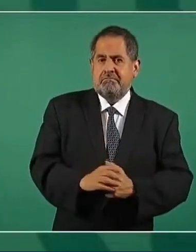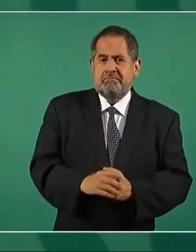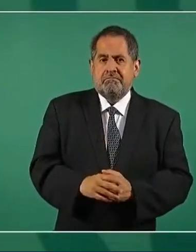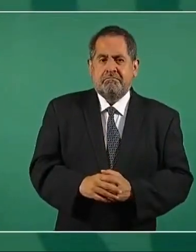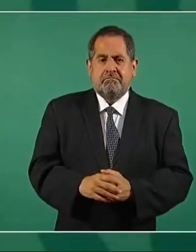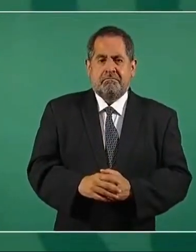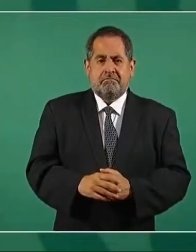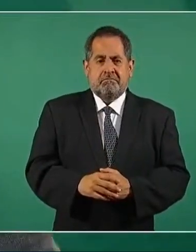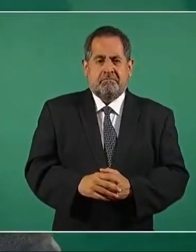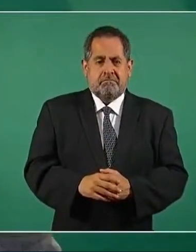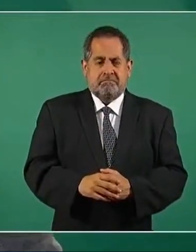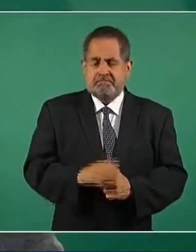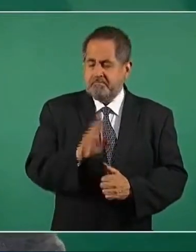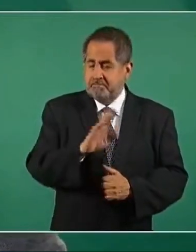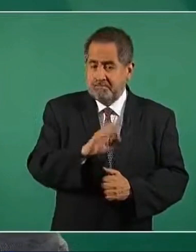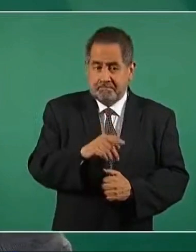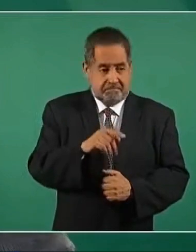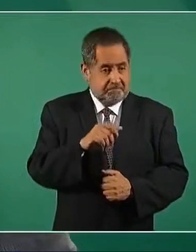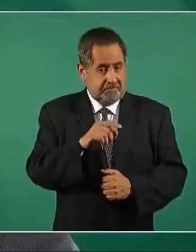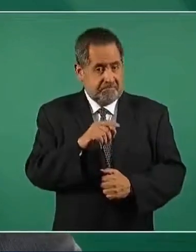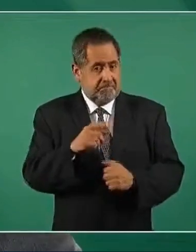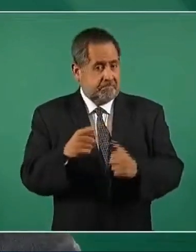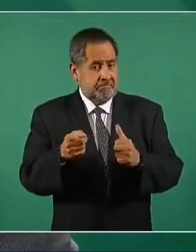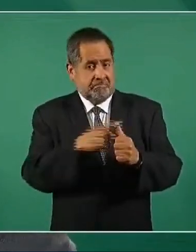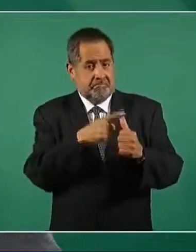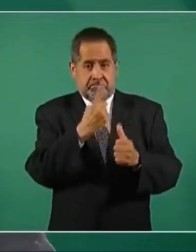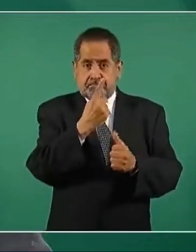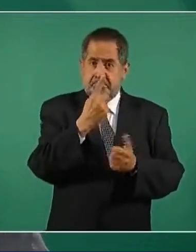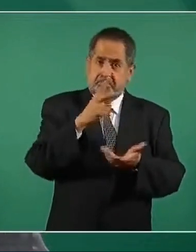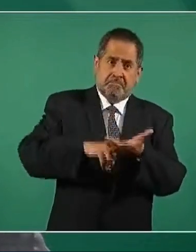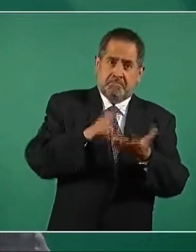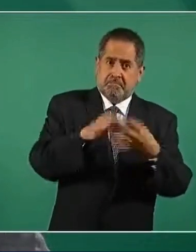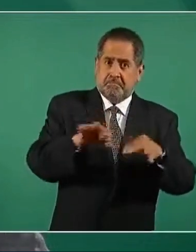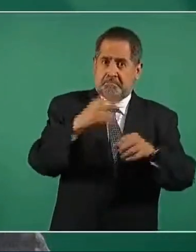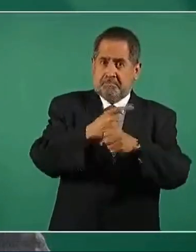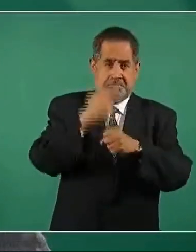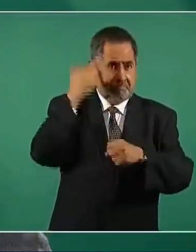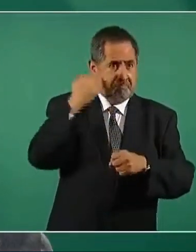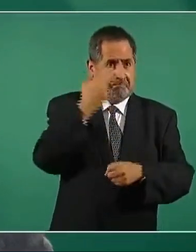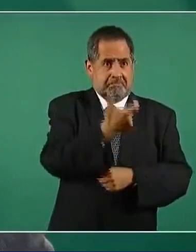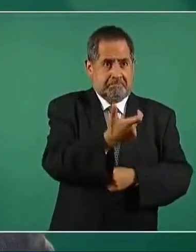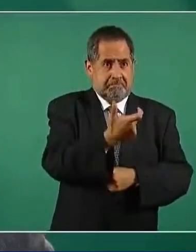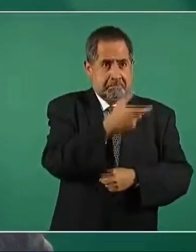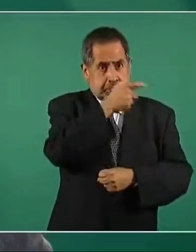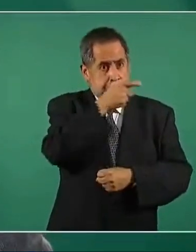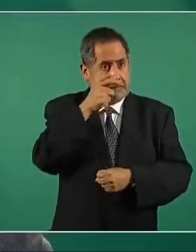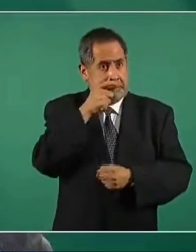poniendo por delante el dinero, la ambición,